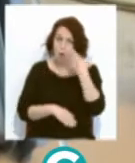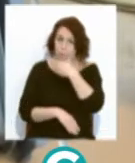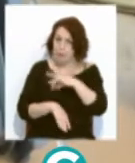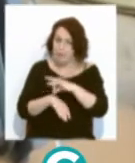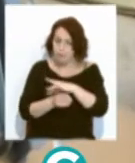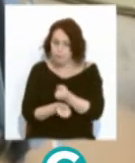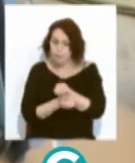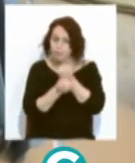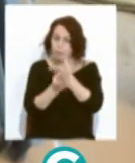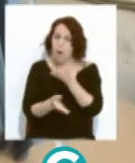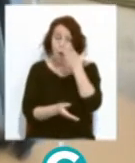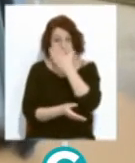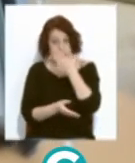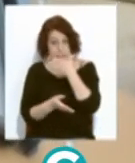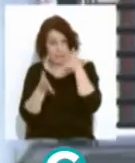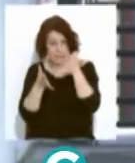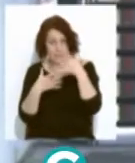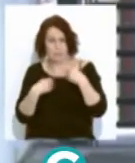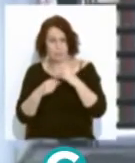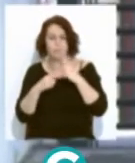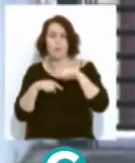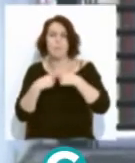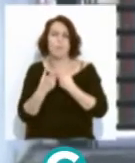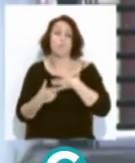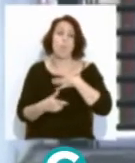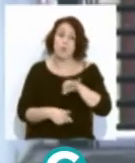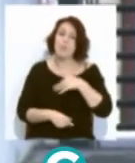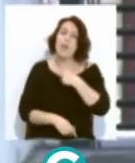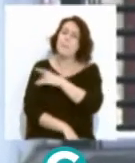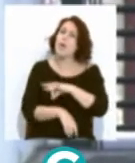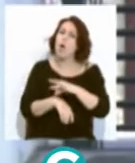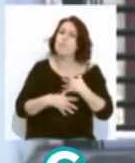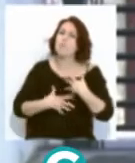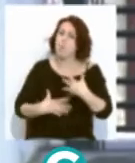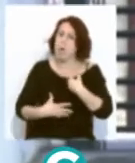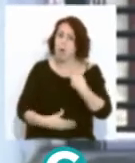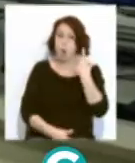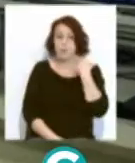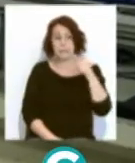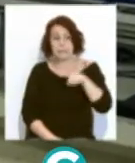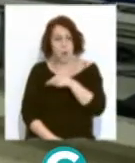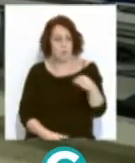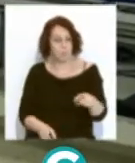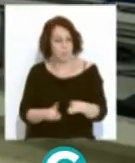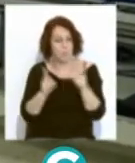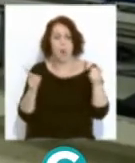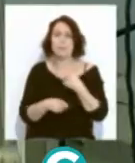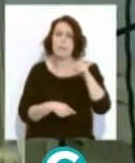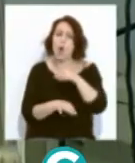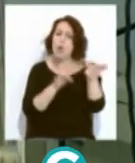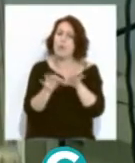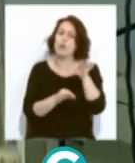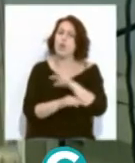ha trasladado a la Consejería de Salud y Familias la disponibilidad de médicos voluntarios, jubilados o no, e incluso pertenecientes a otras